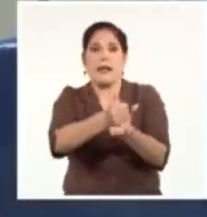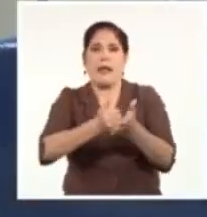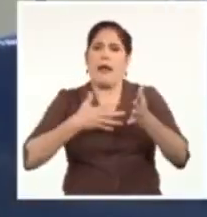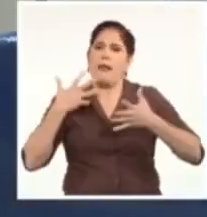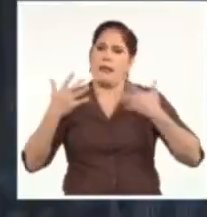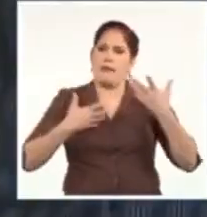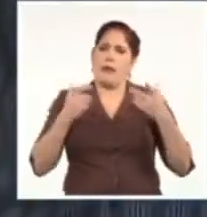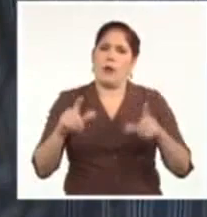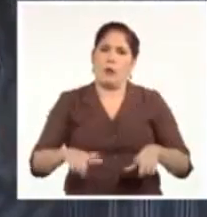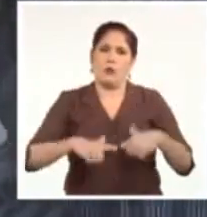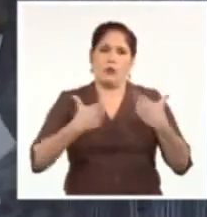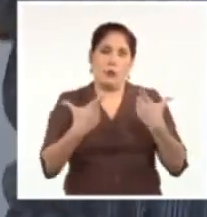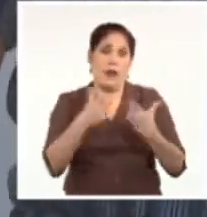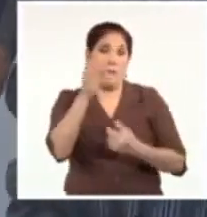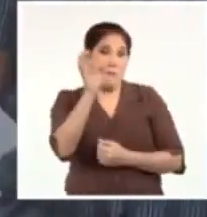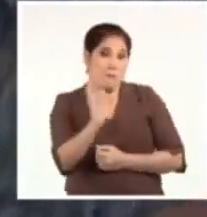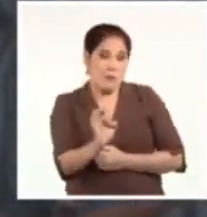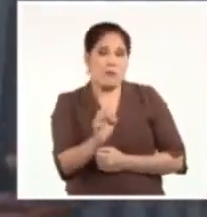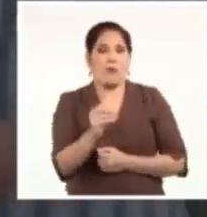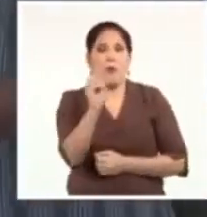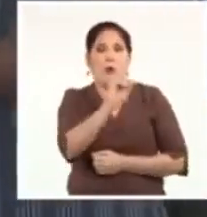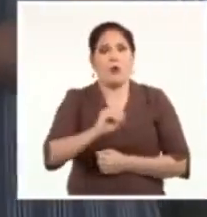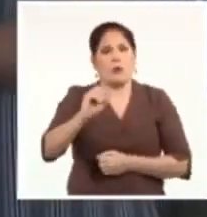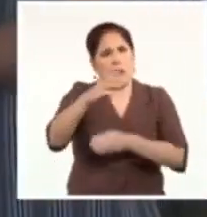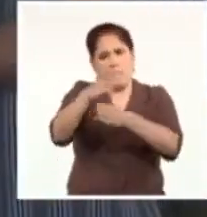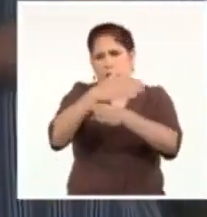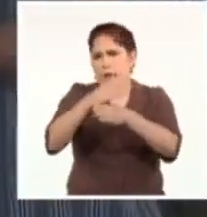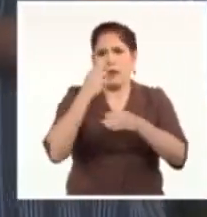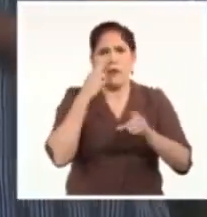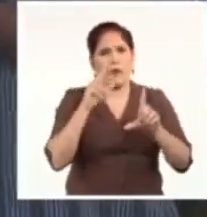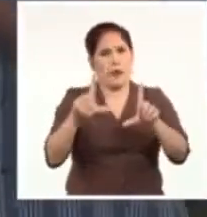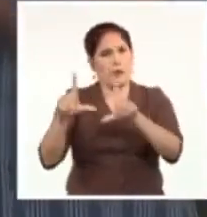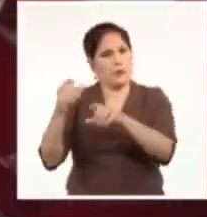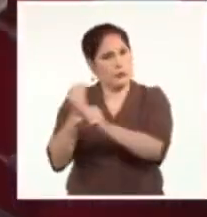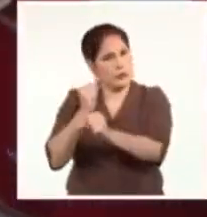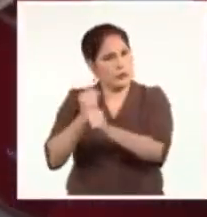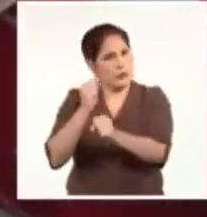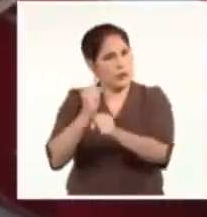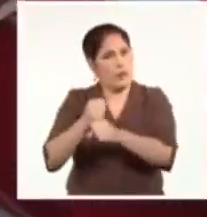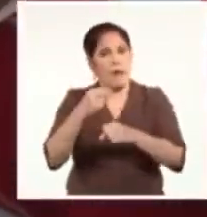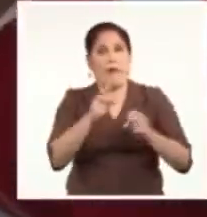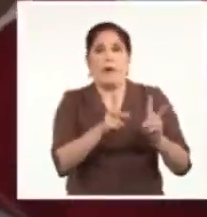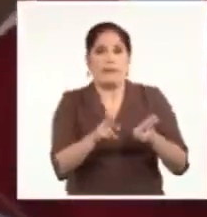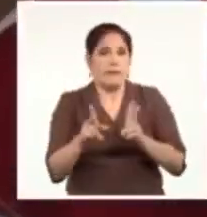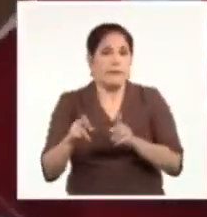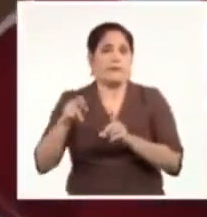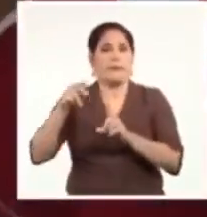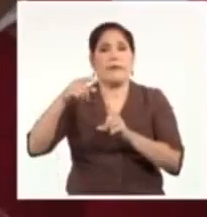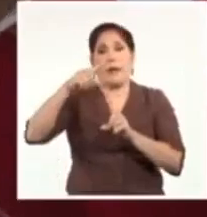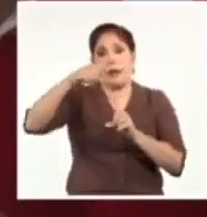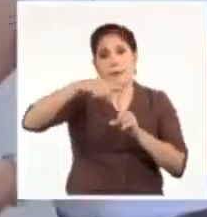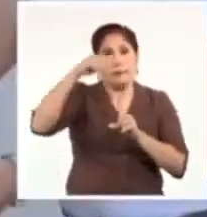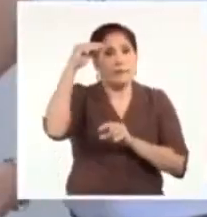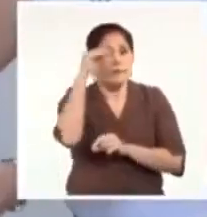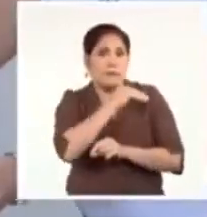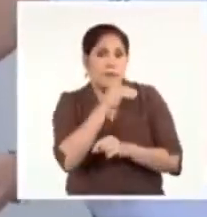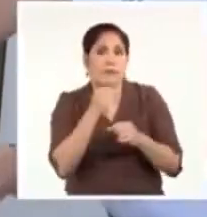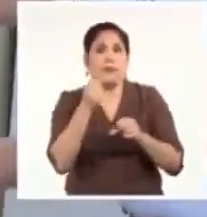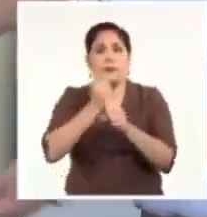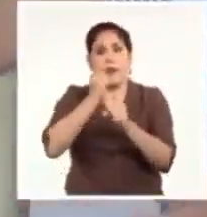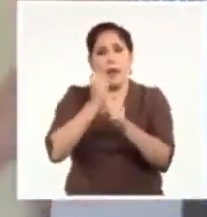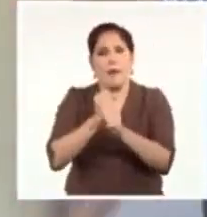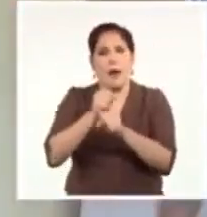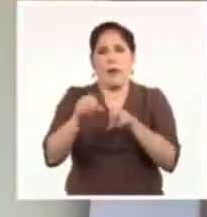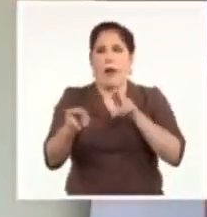agasajo por la fecha. Allí, organizaciones diversas reconocieron el desempeño de realizadores técnicos especialistas y trabajadores